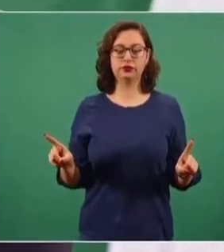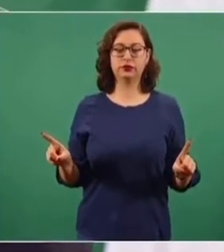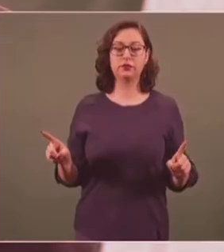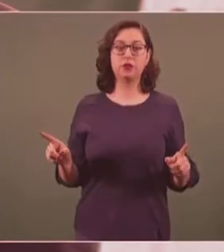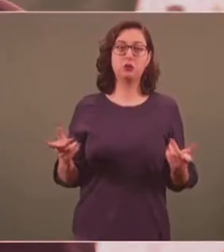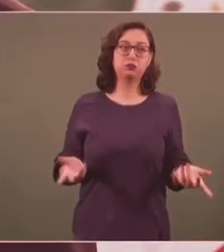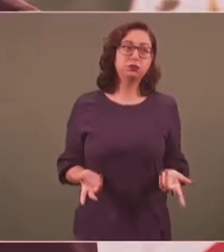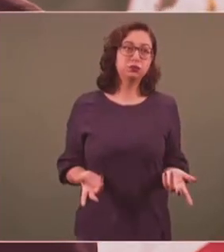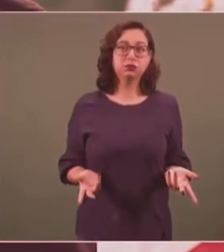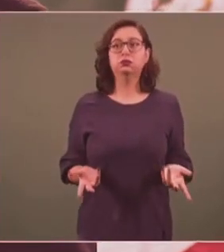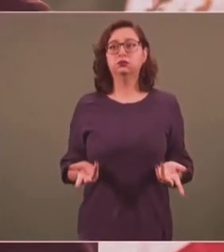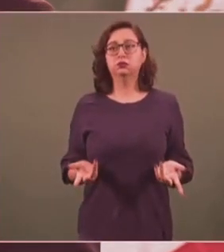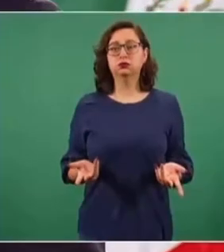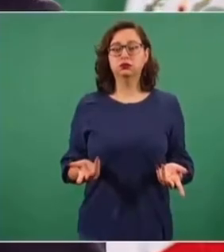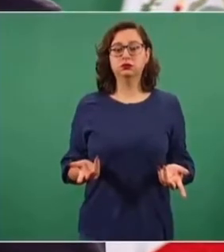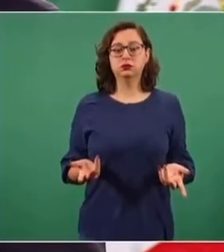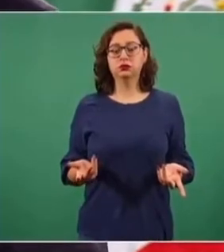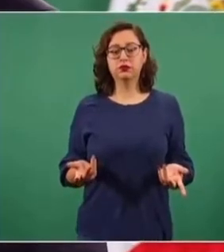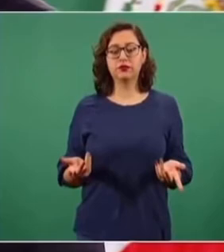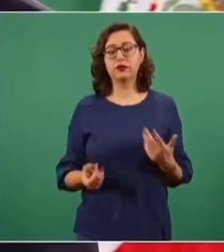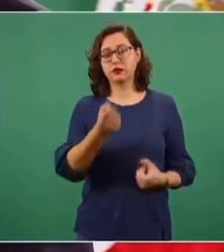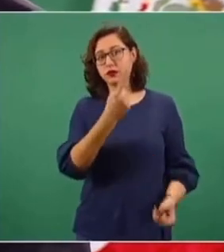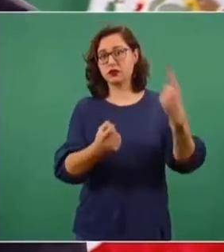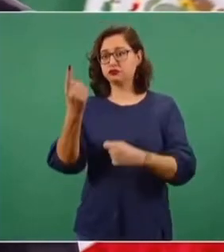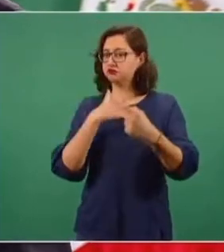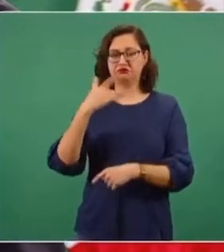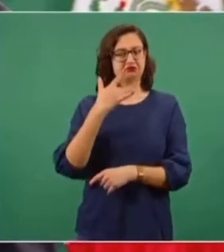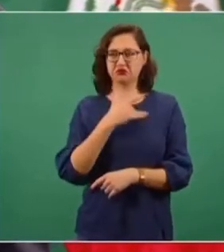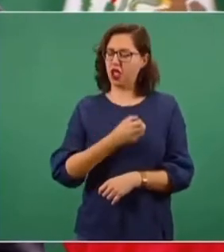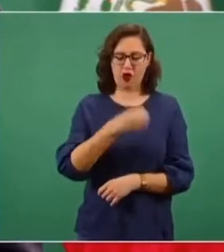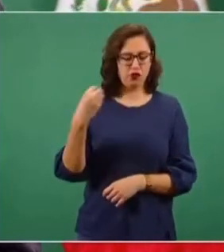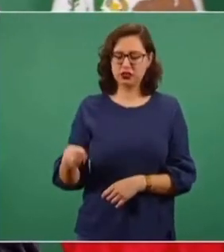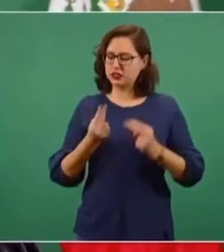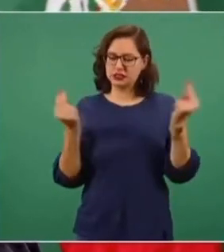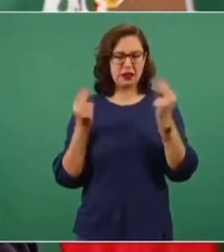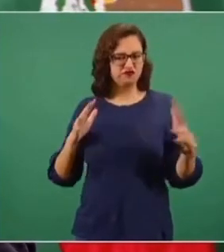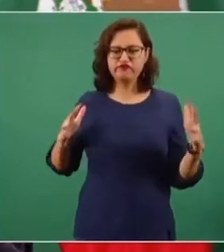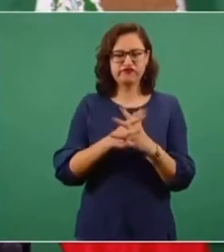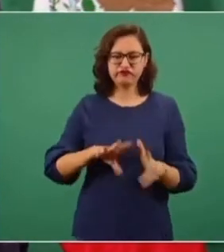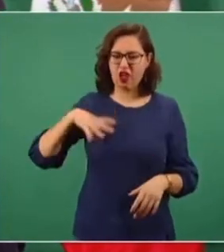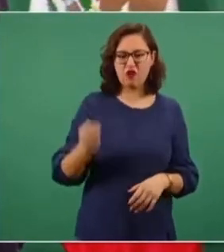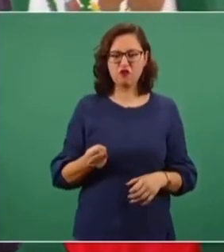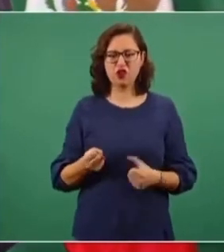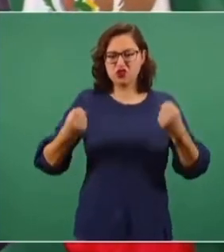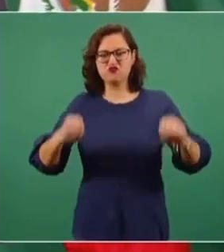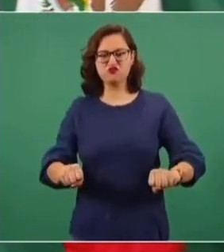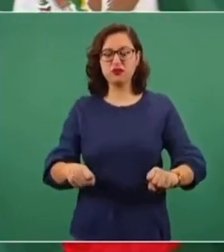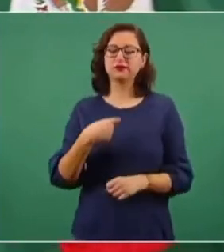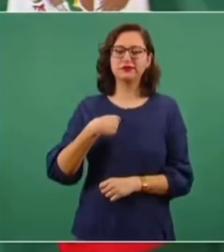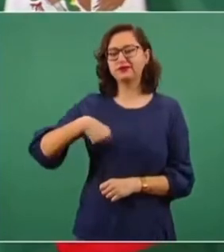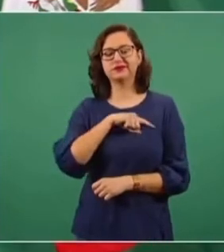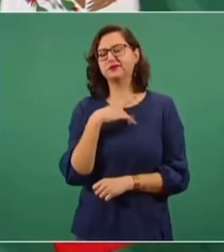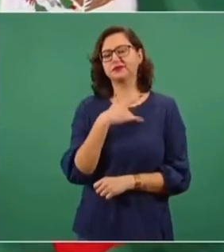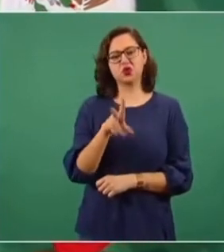la opinión de que tiene que usarse la fuerza. Nosotros no compartimos ese punto de vista. Lo que